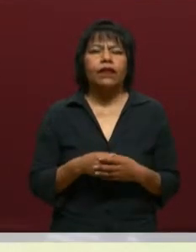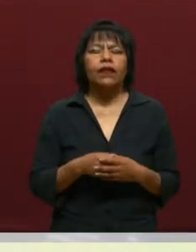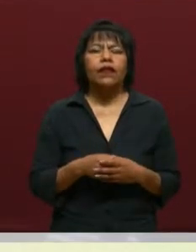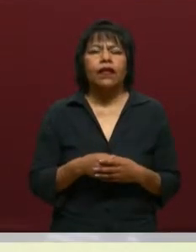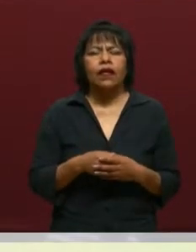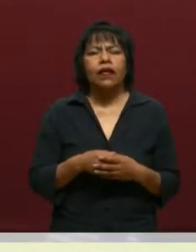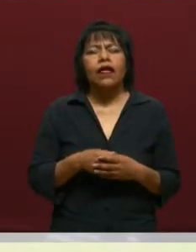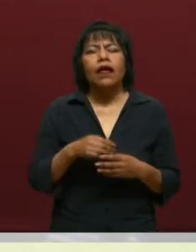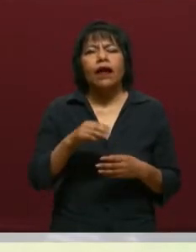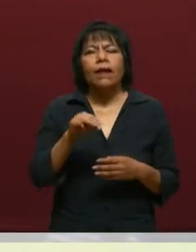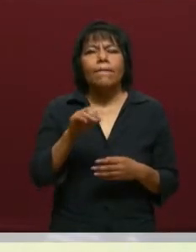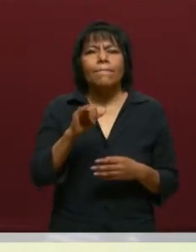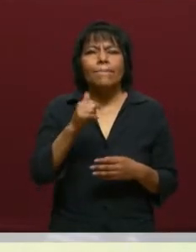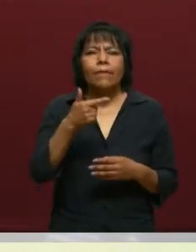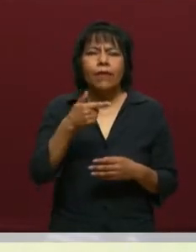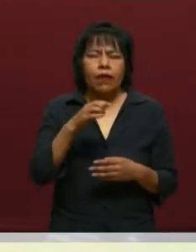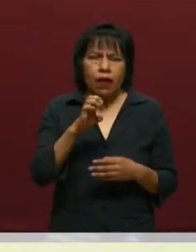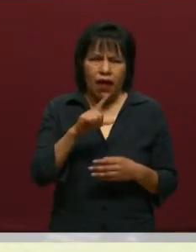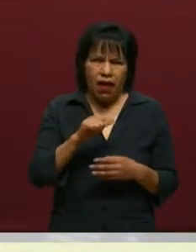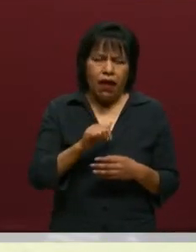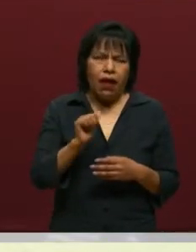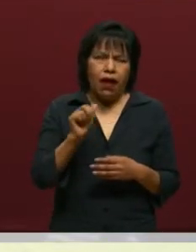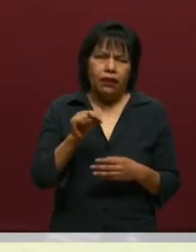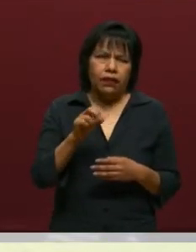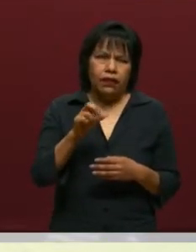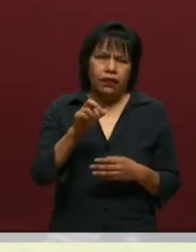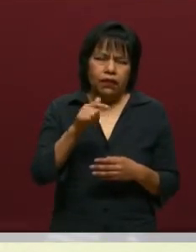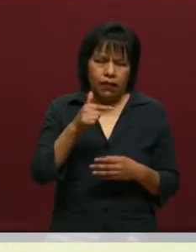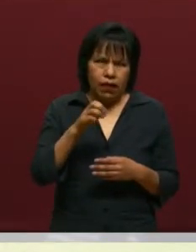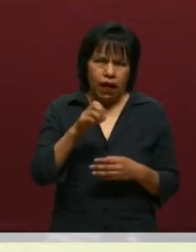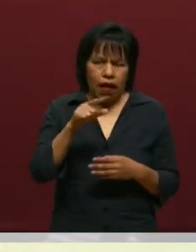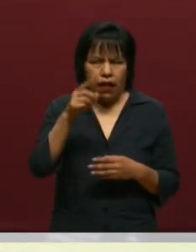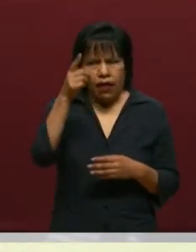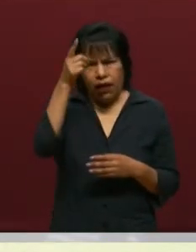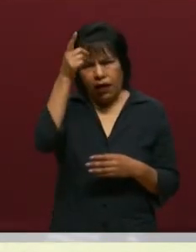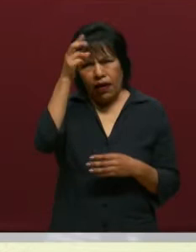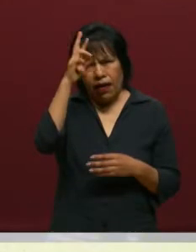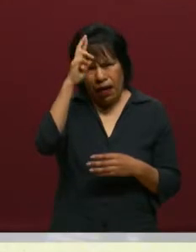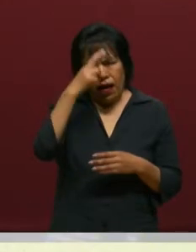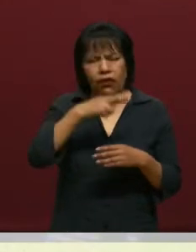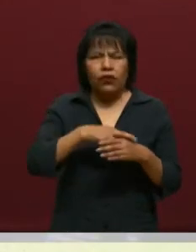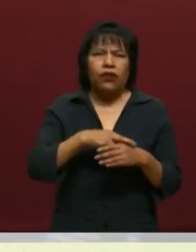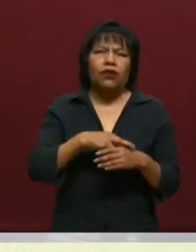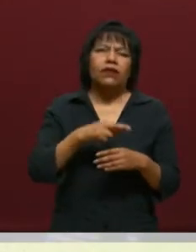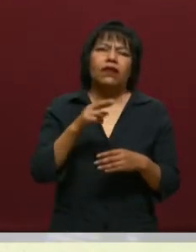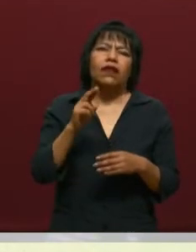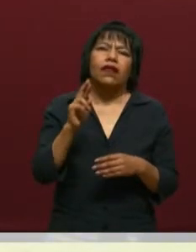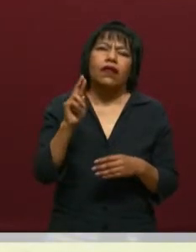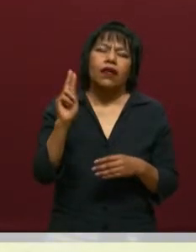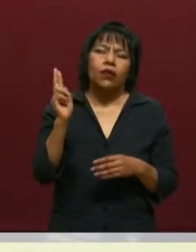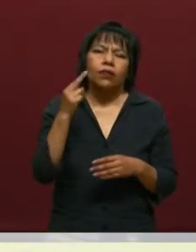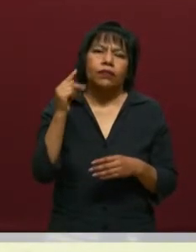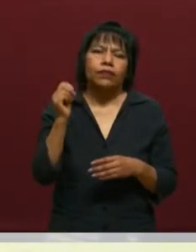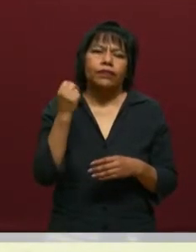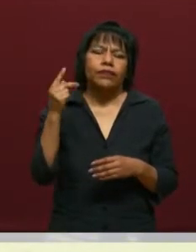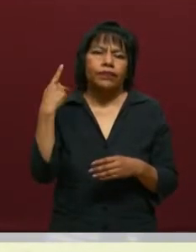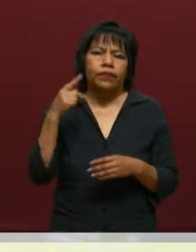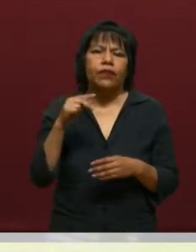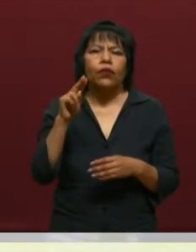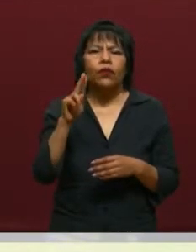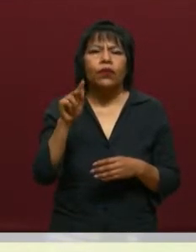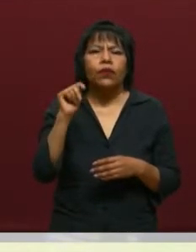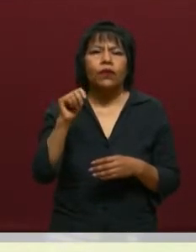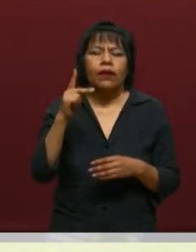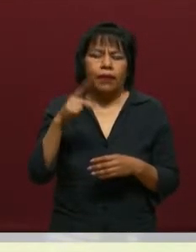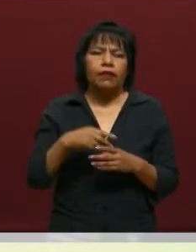doctor Miguel Ángel Cedis Flores, él es rector de la Universidad Tecnológica de Puebla. Hola, ¿qué tal? Buenas tardes, muy amable de